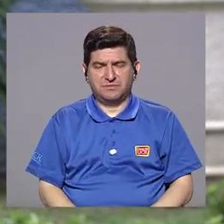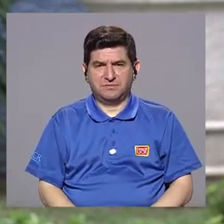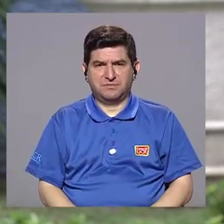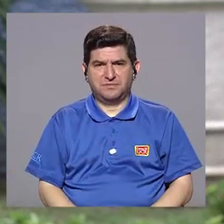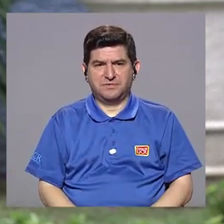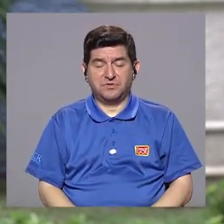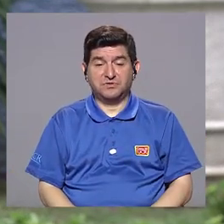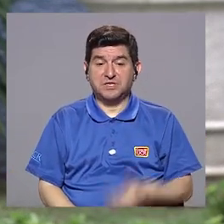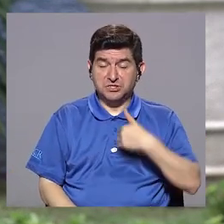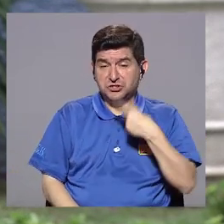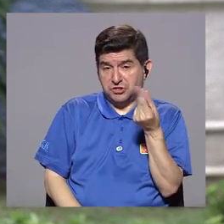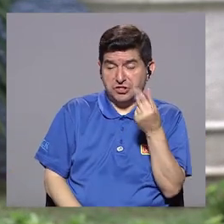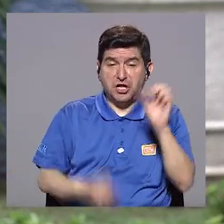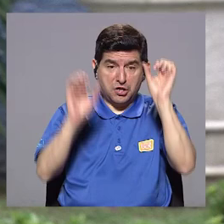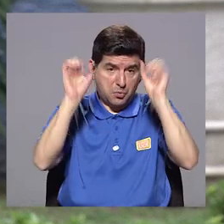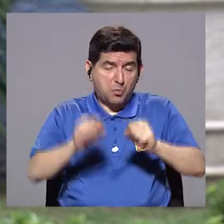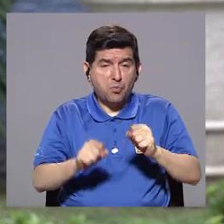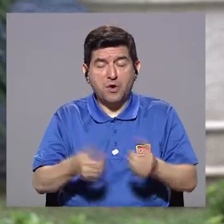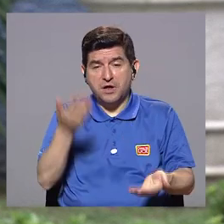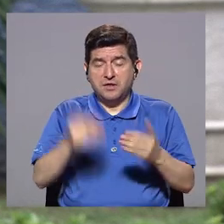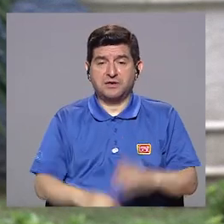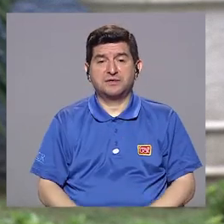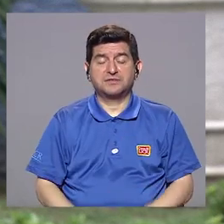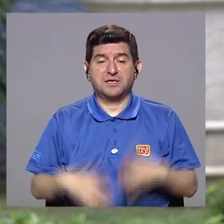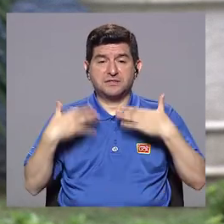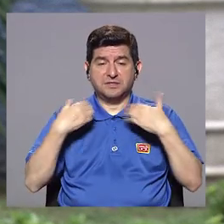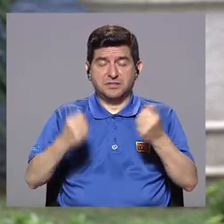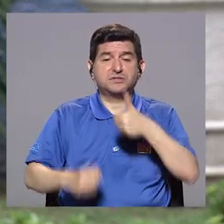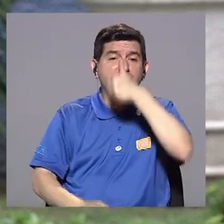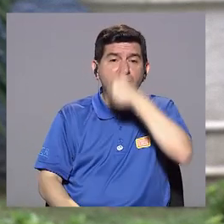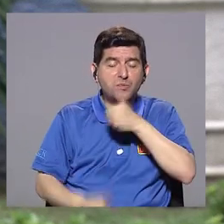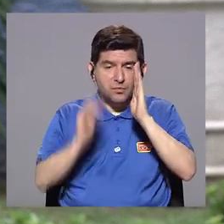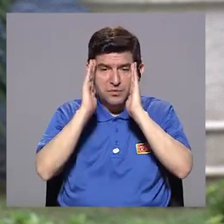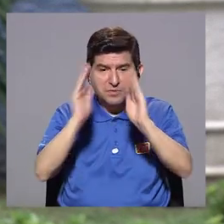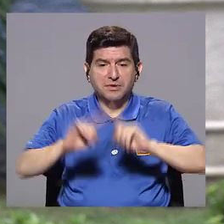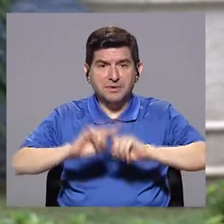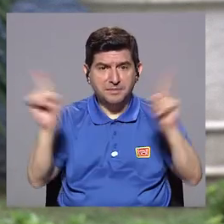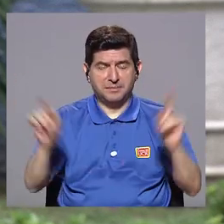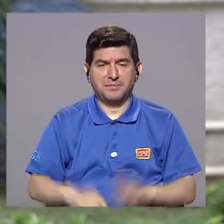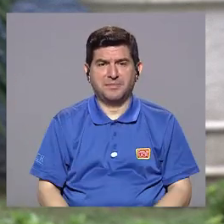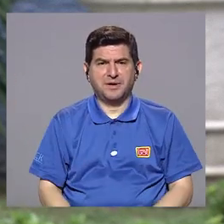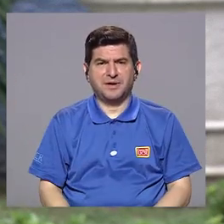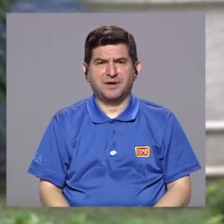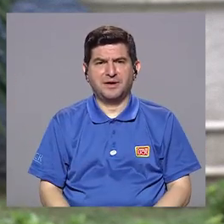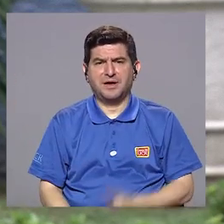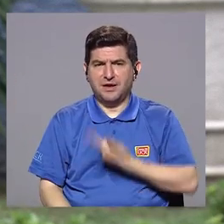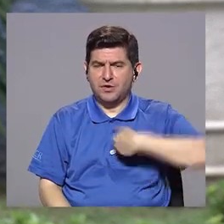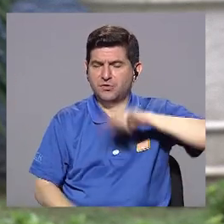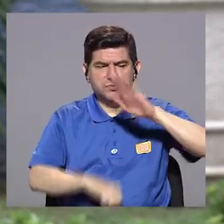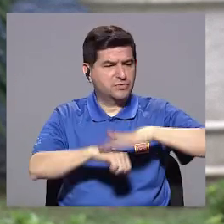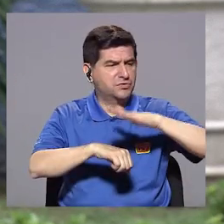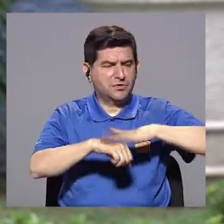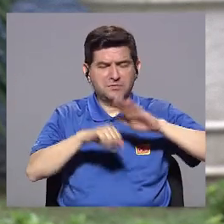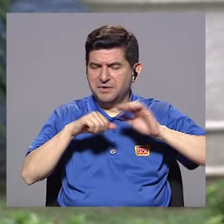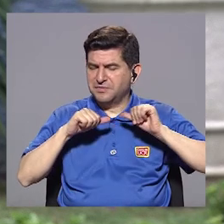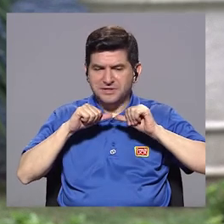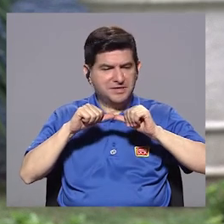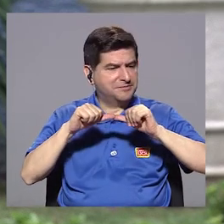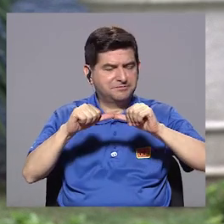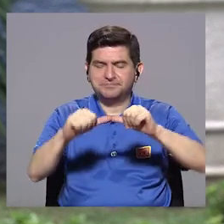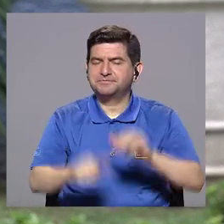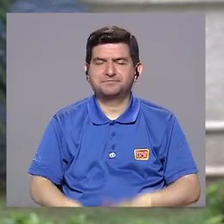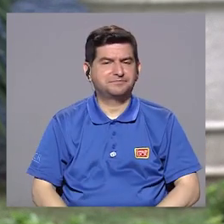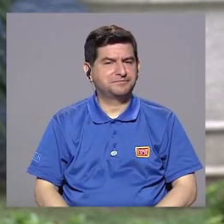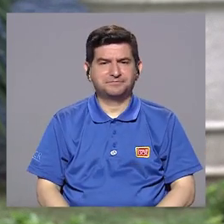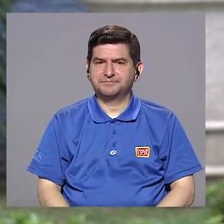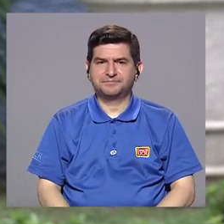tienen un poco más de recurso, acudir a la salud privada. Pero esto es algo que no podemos dejar pasar. Porque,